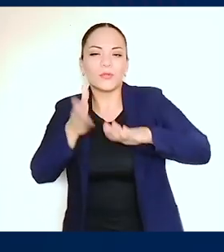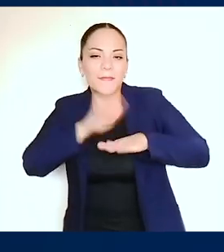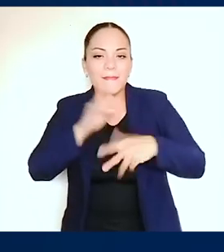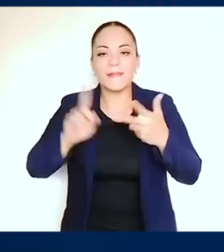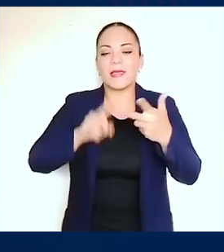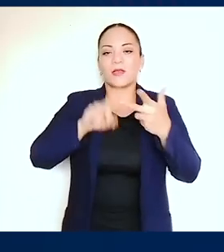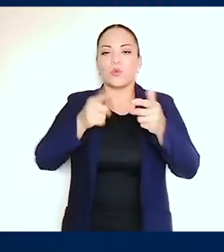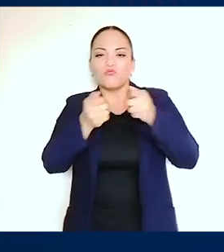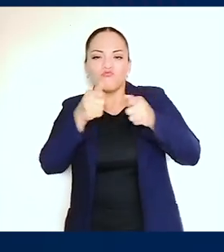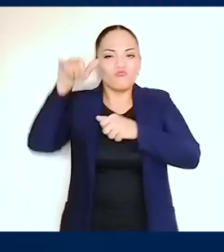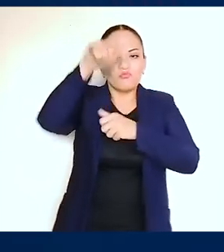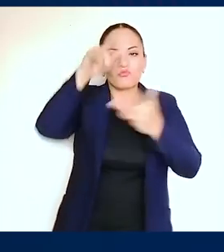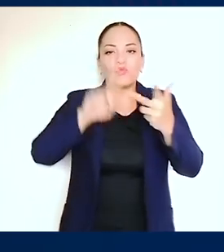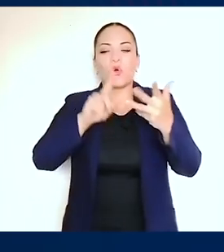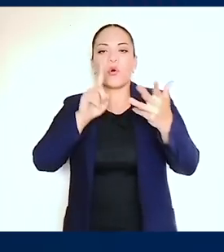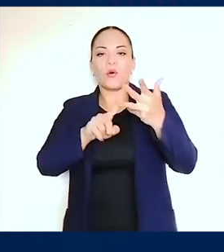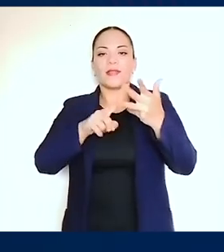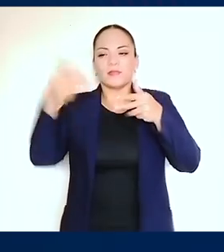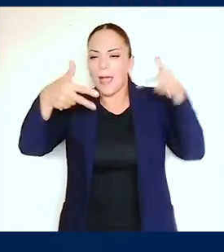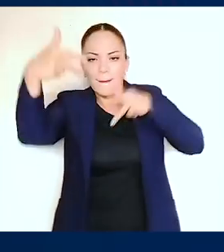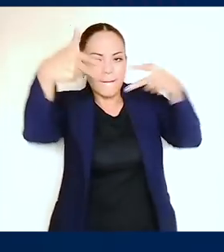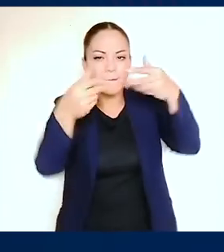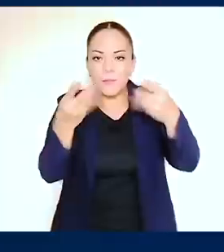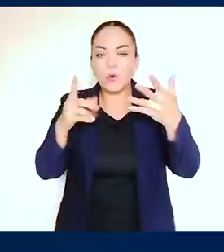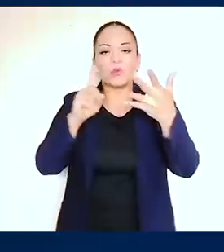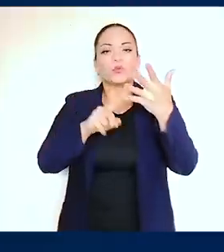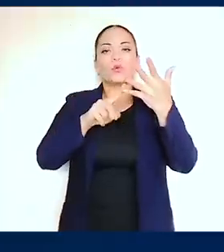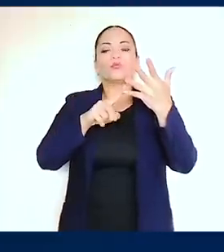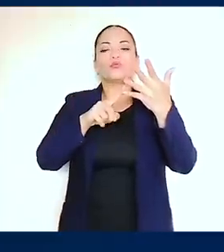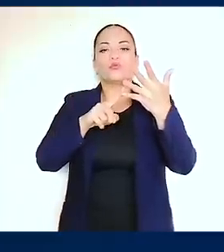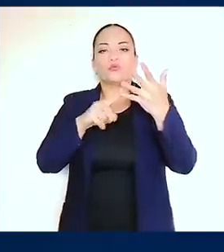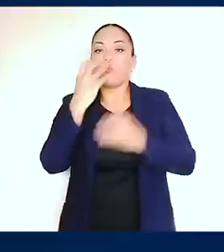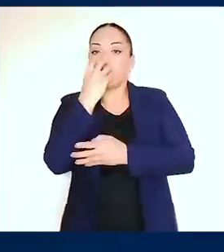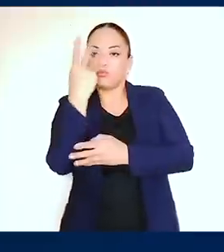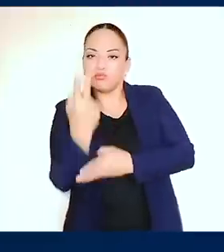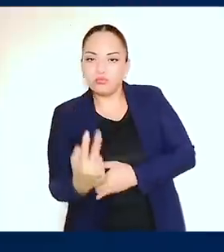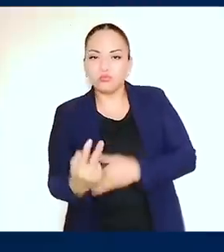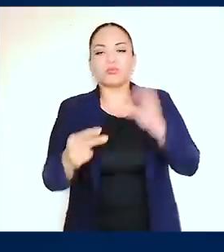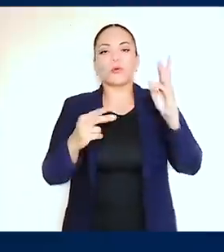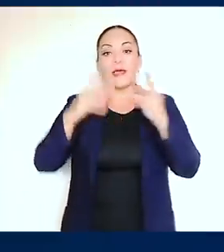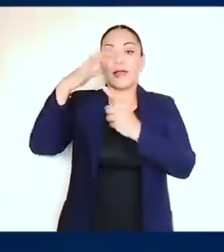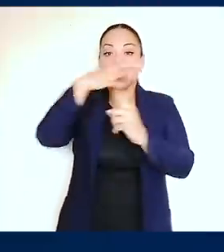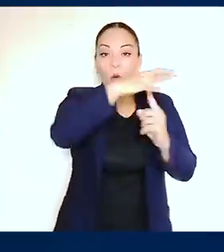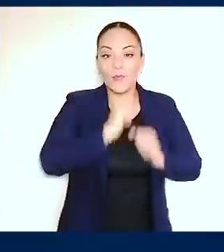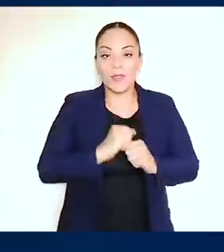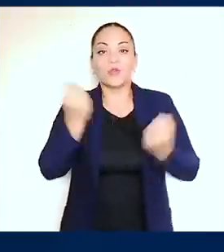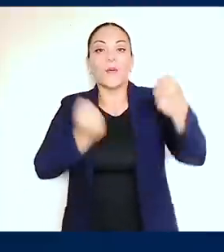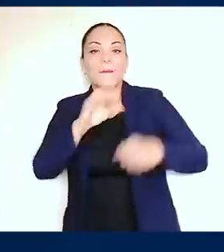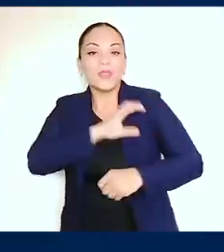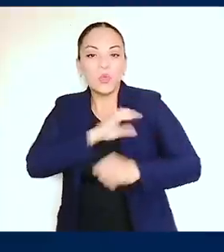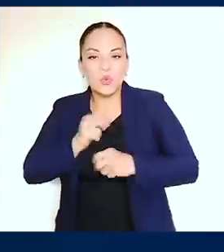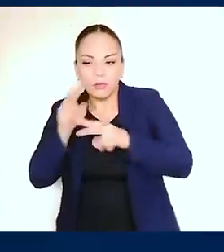las cámaras, los buzos, los helicópteros, las patrulleras, y cosas más